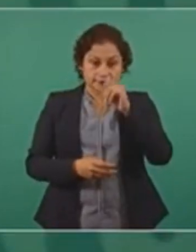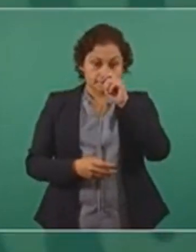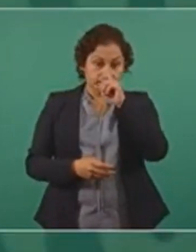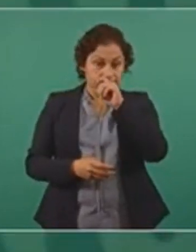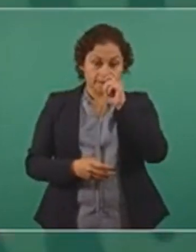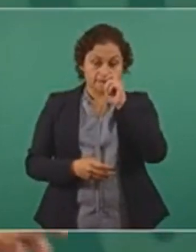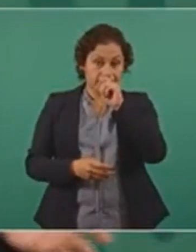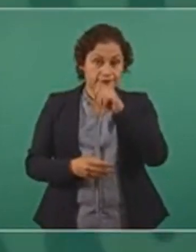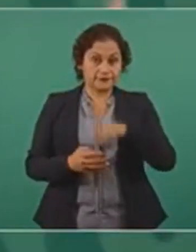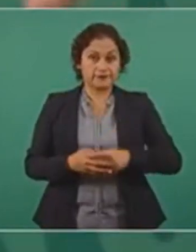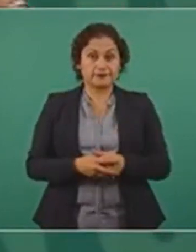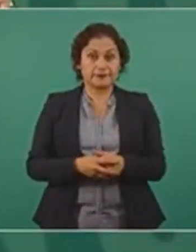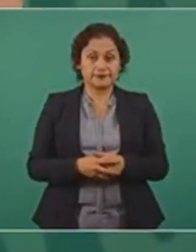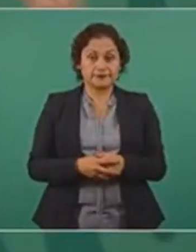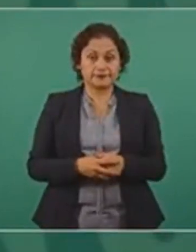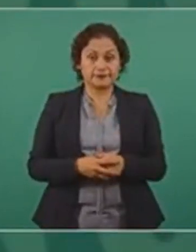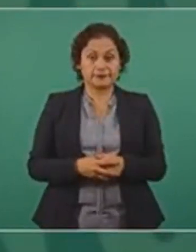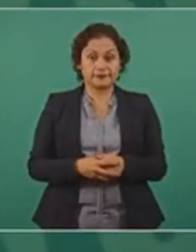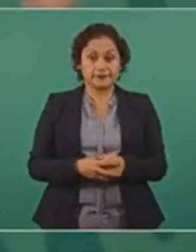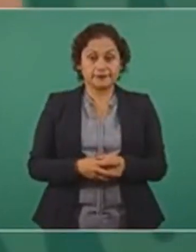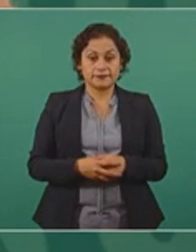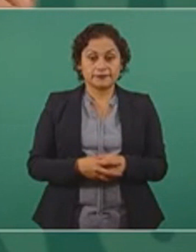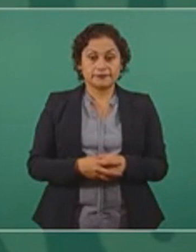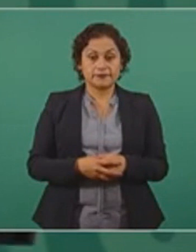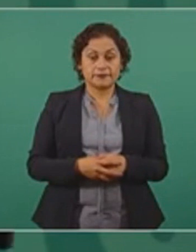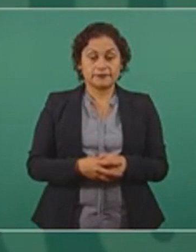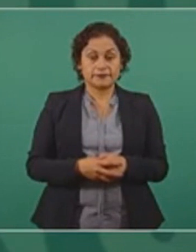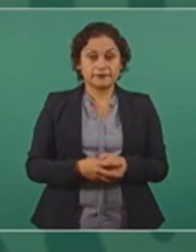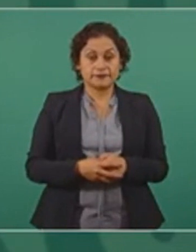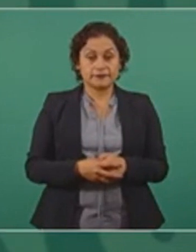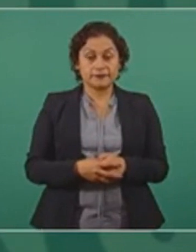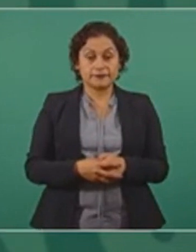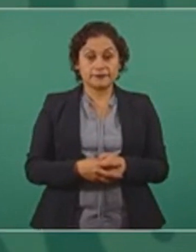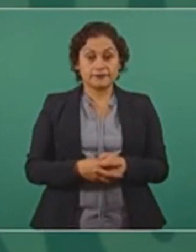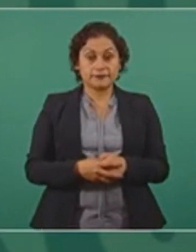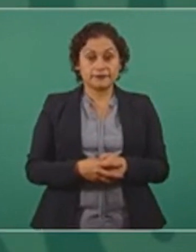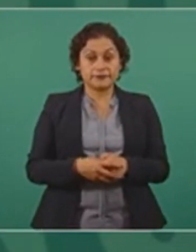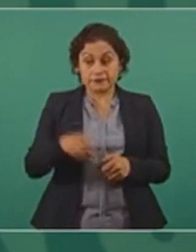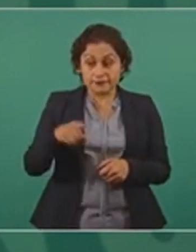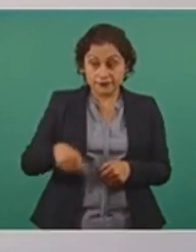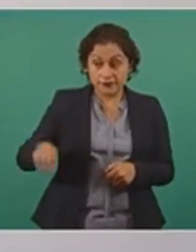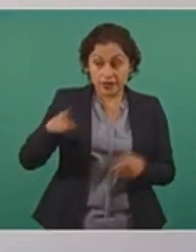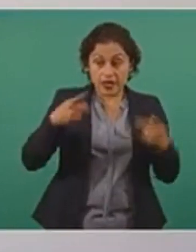Que no se dejen